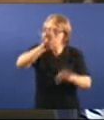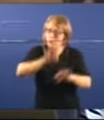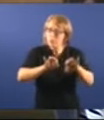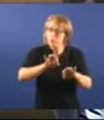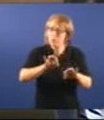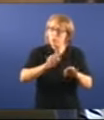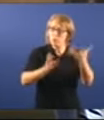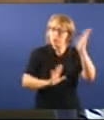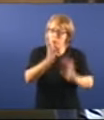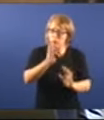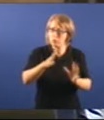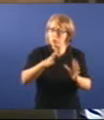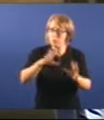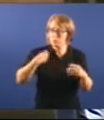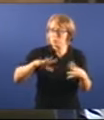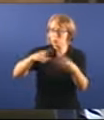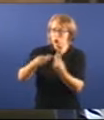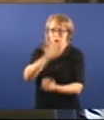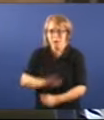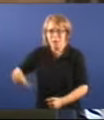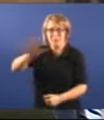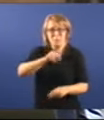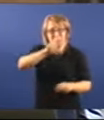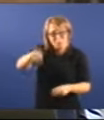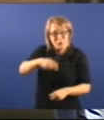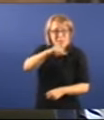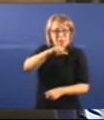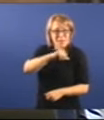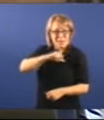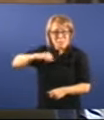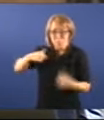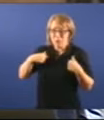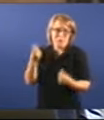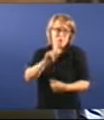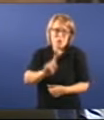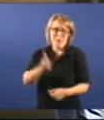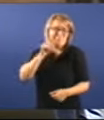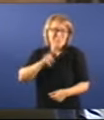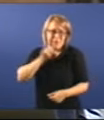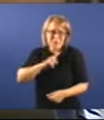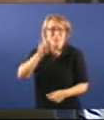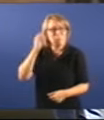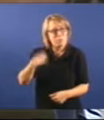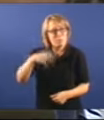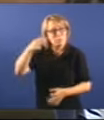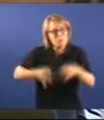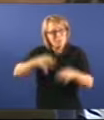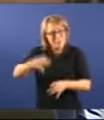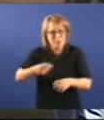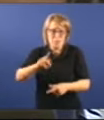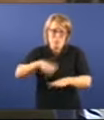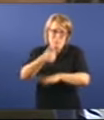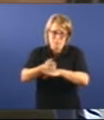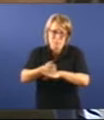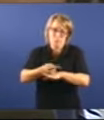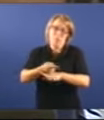do Estado? Non me diga que é unha responsabilidade individual, por que? Mentira, mentira como dí a Fiscalía Superior do Tribunal de Justiza de Galicia